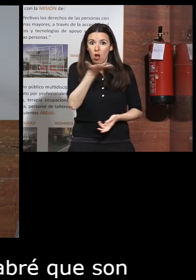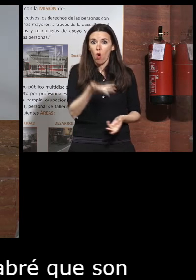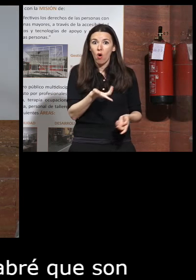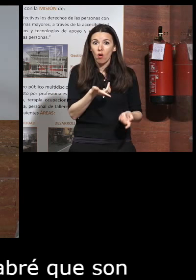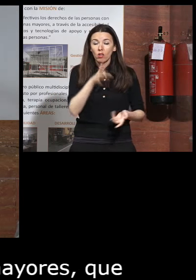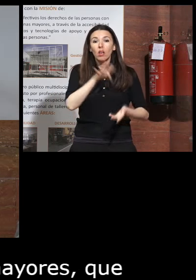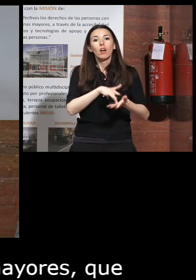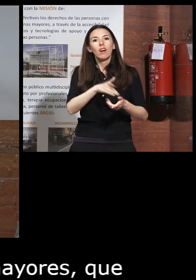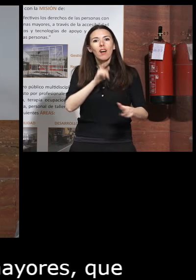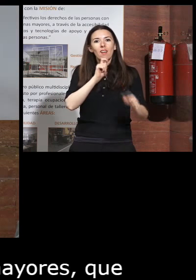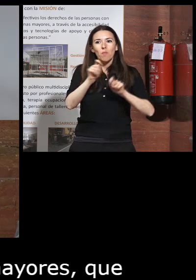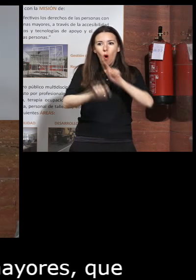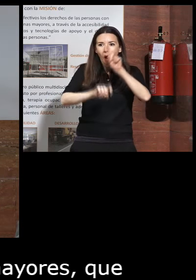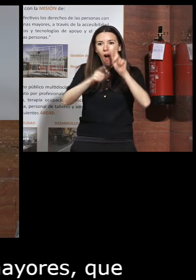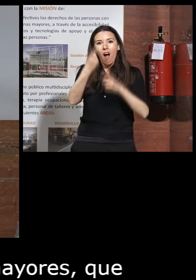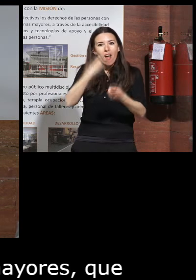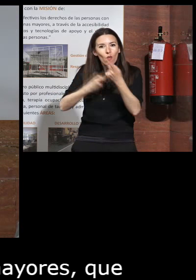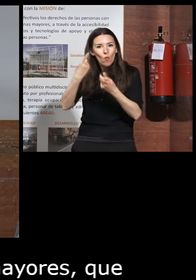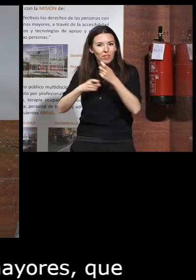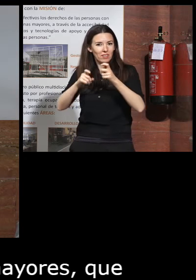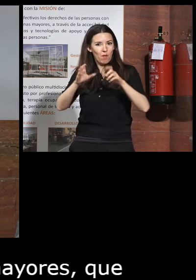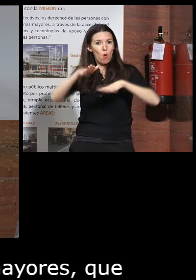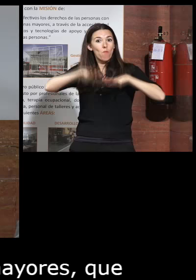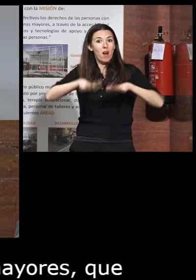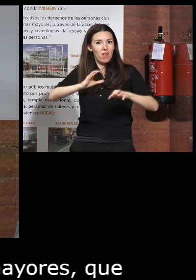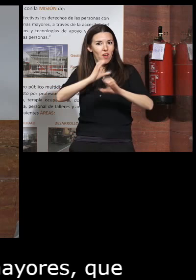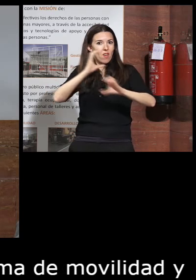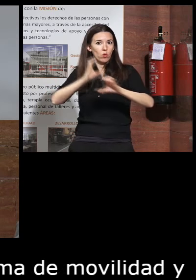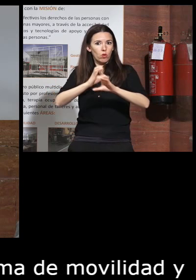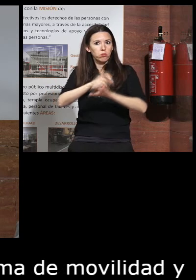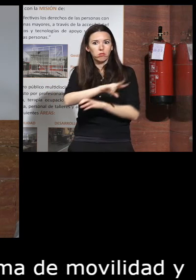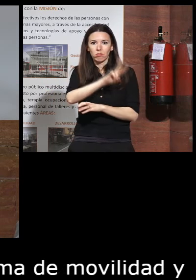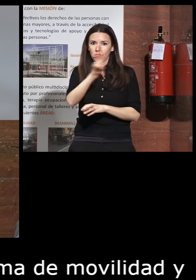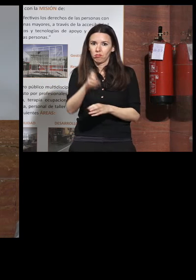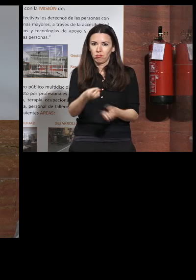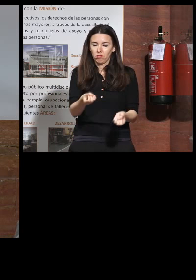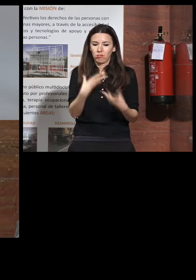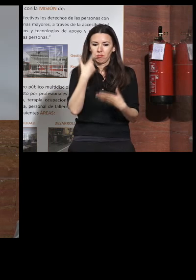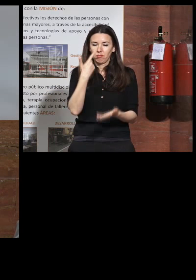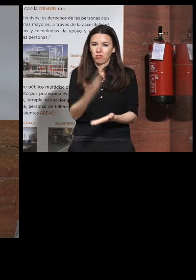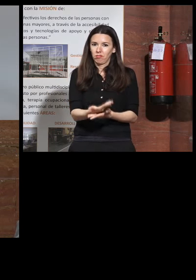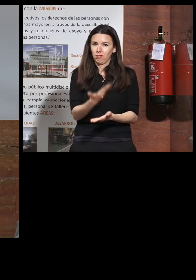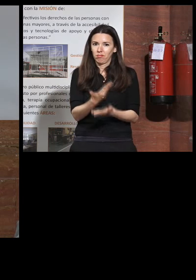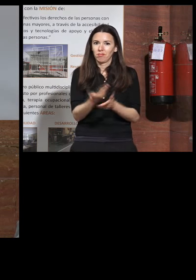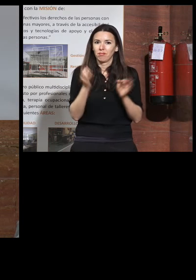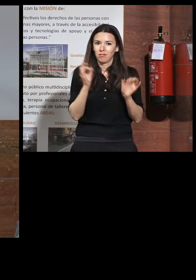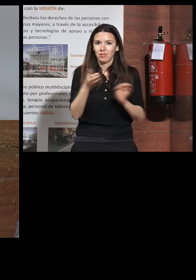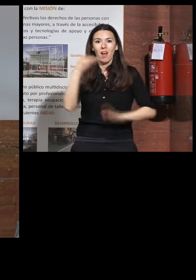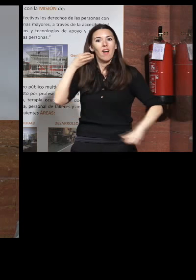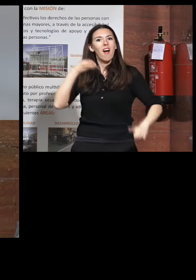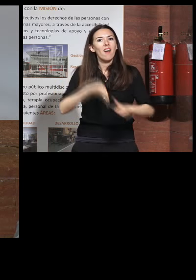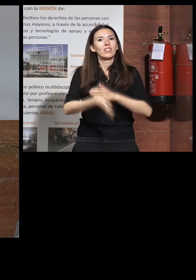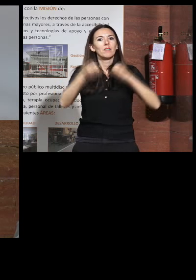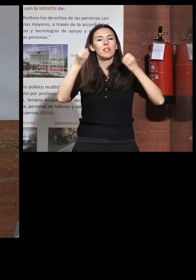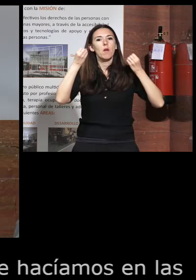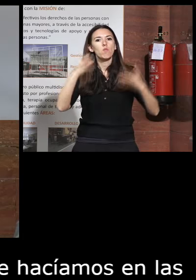aquella entrevista que hacíamos en las paradas del autobús nos fue muy ilustrativa en confirmar eso que la accesibilidad es buena